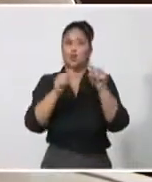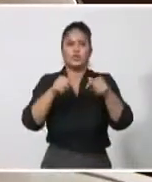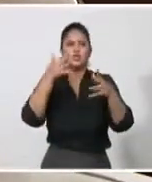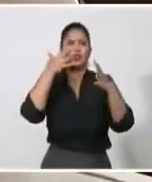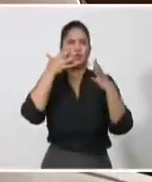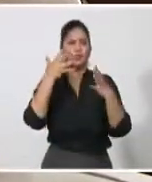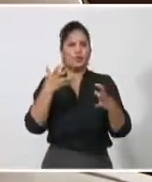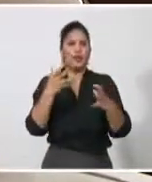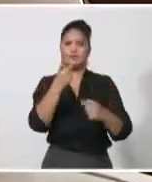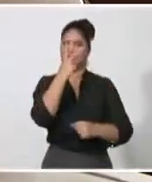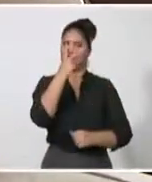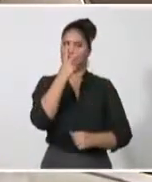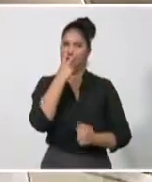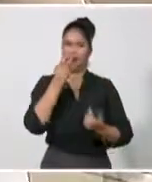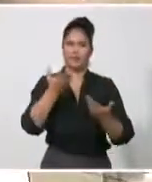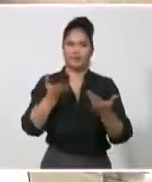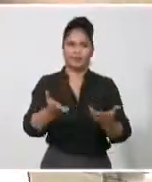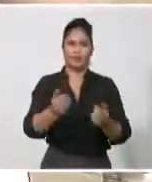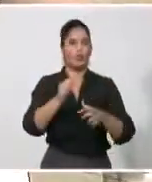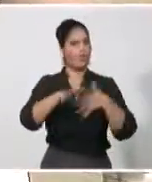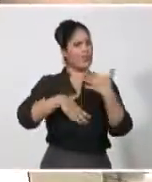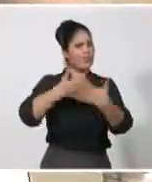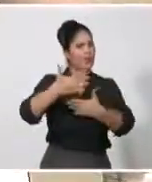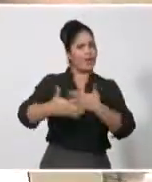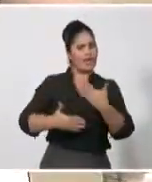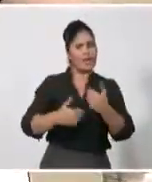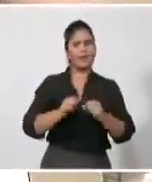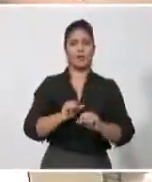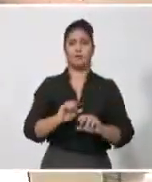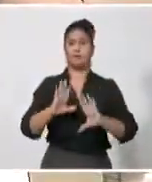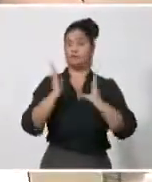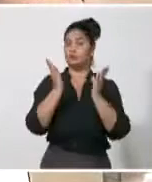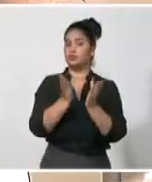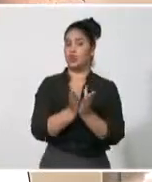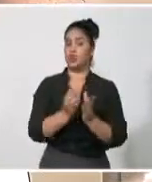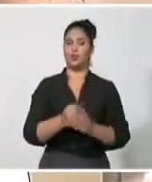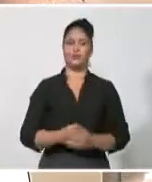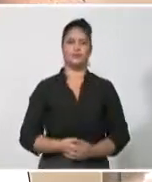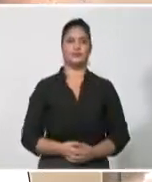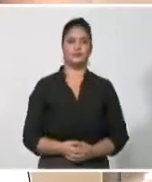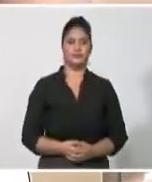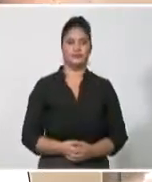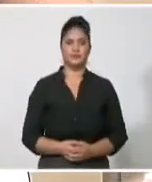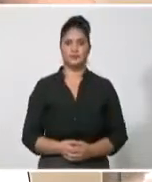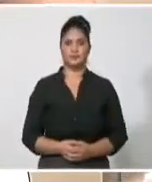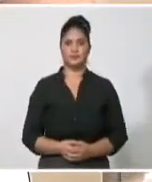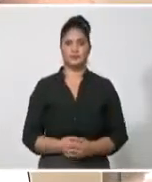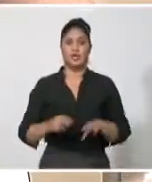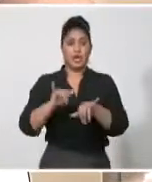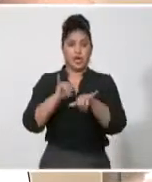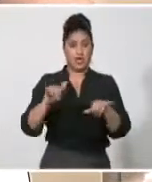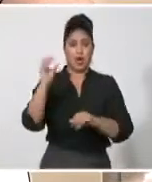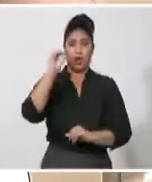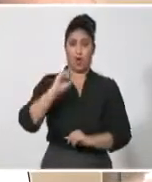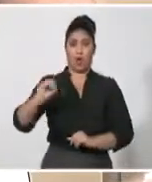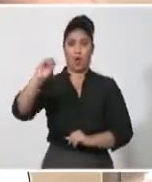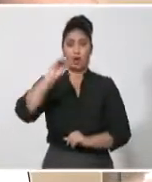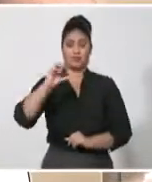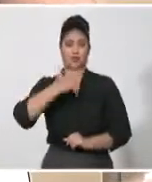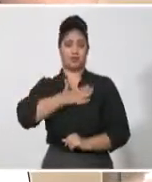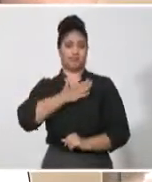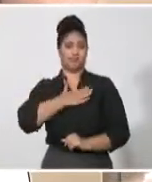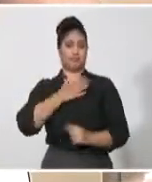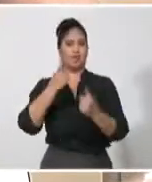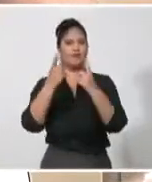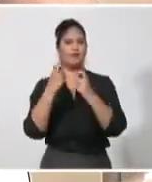ojos y diciéndole lo que tiene, dónde están sus defectos, dónde están sus dificultades, dónde queremos que apoye, qué es lo